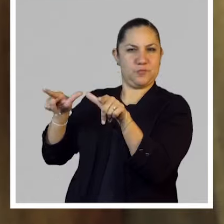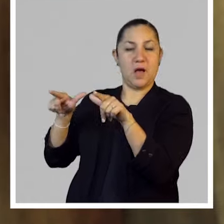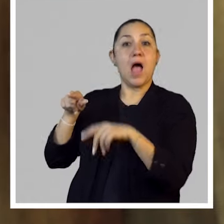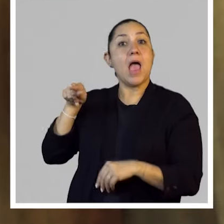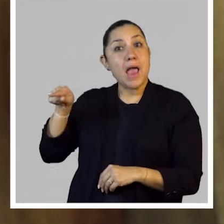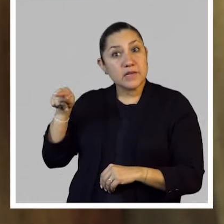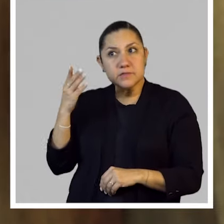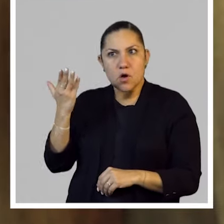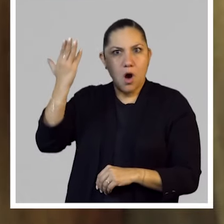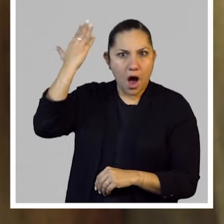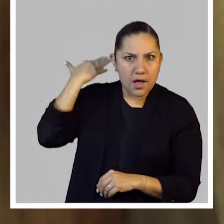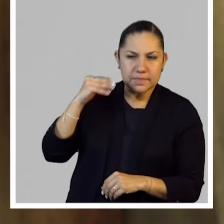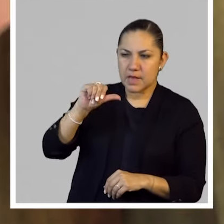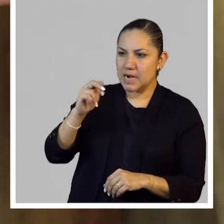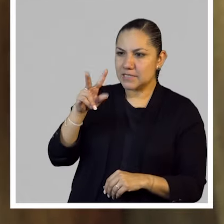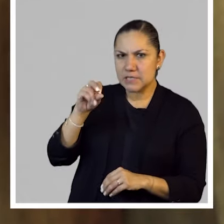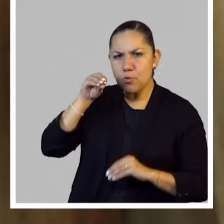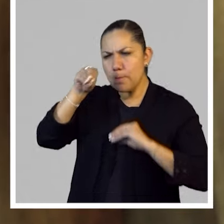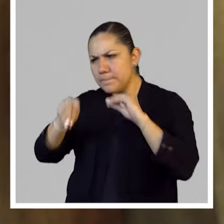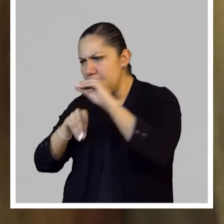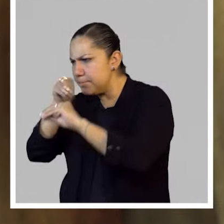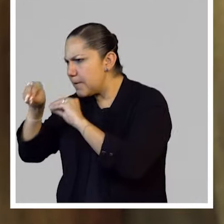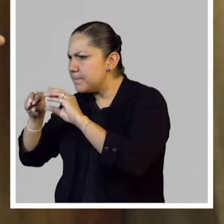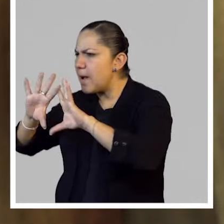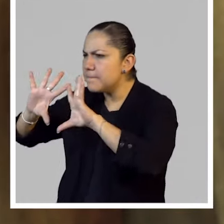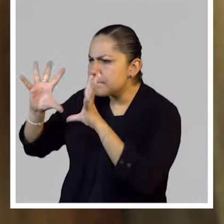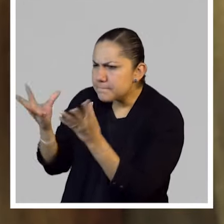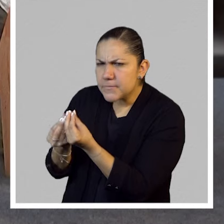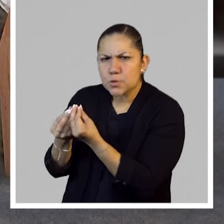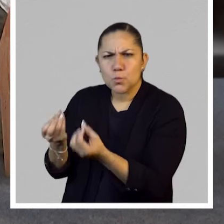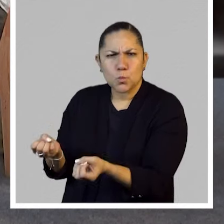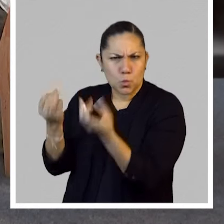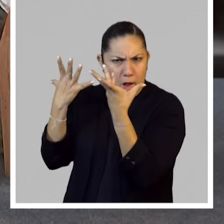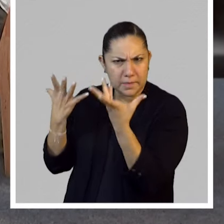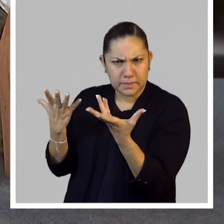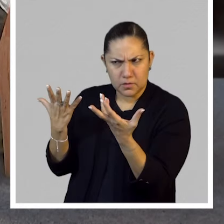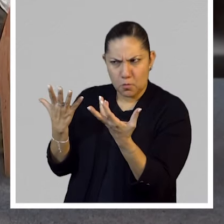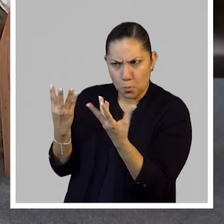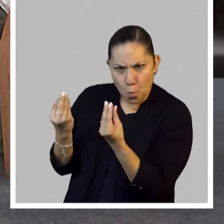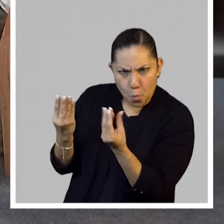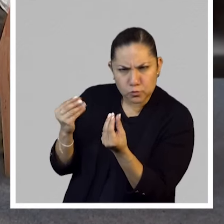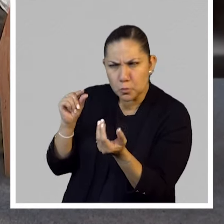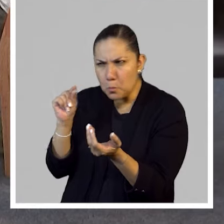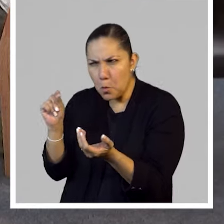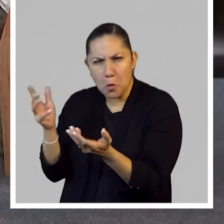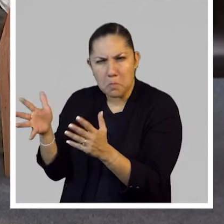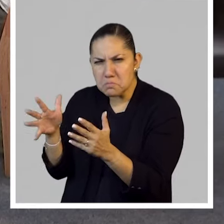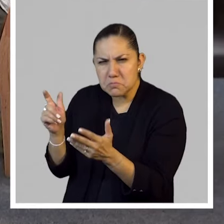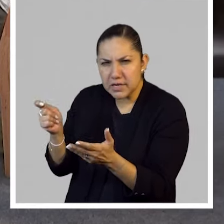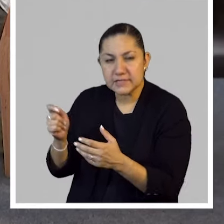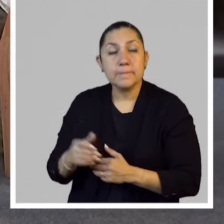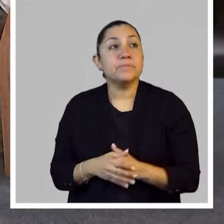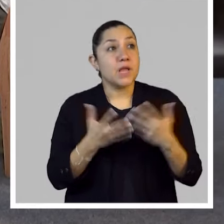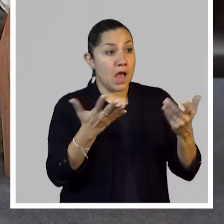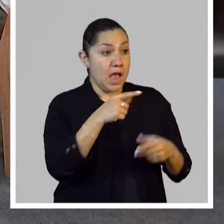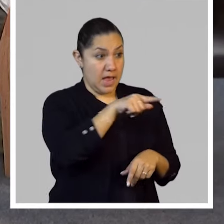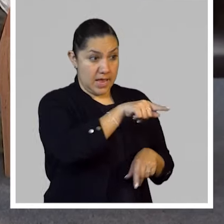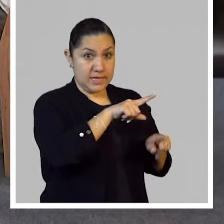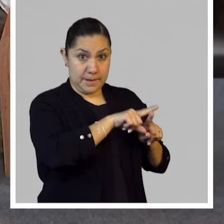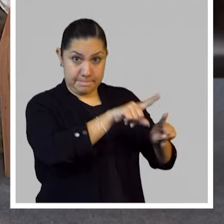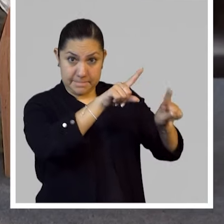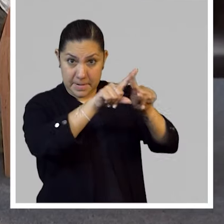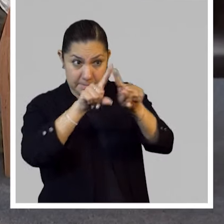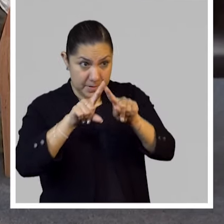Qué bueno, ¿de qué tamaño era ese archivo? Digo, para tener una idea más o menos de qué estamos hablando. Pues, o sea, ahorita que hemos escaneado todos estos documentos,